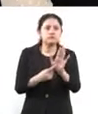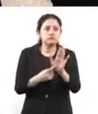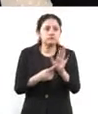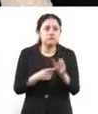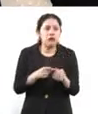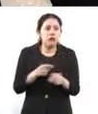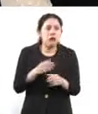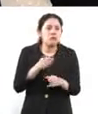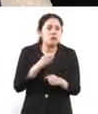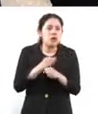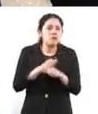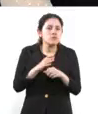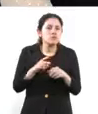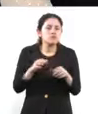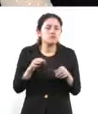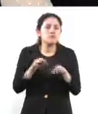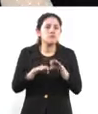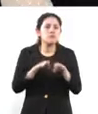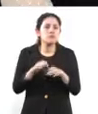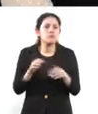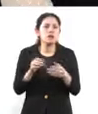o a mejor una verificación.